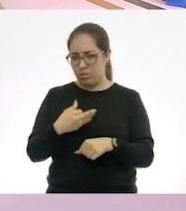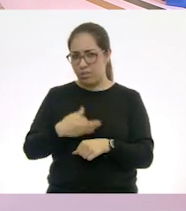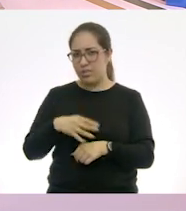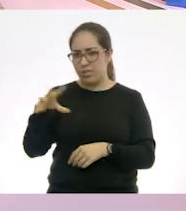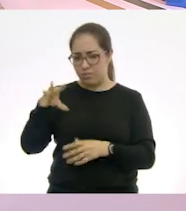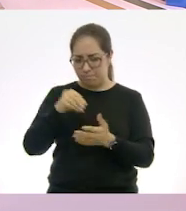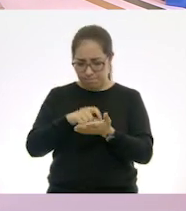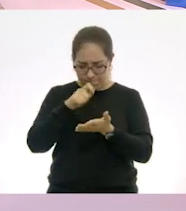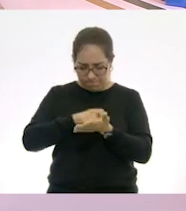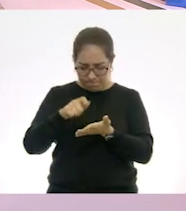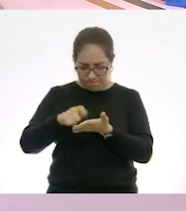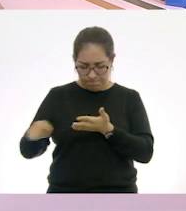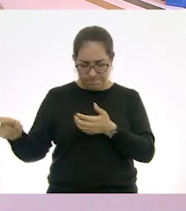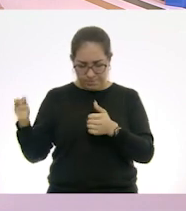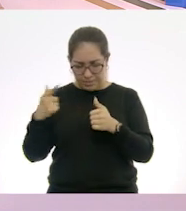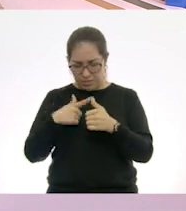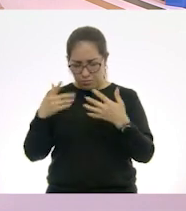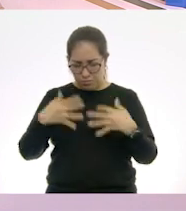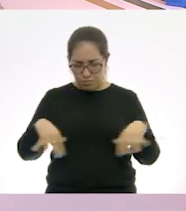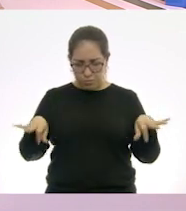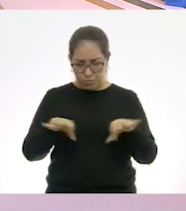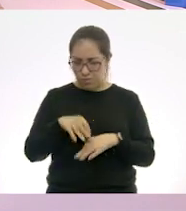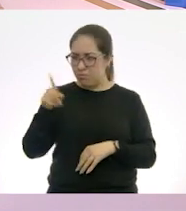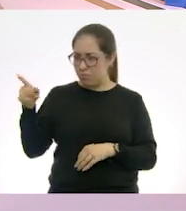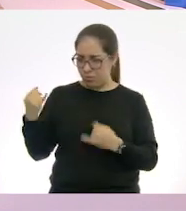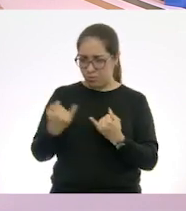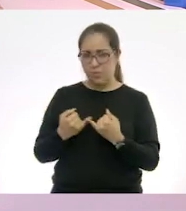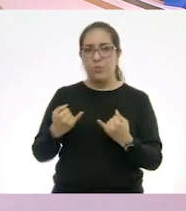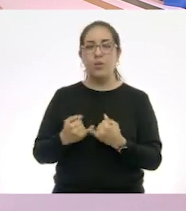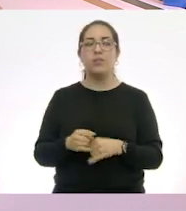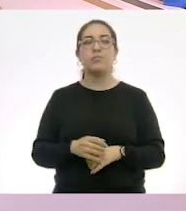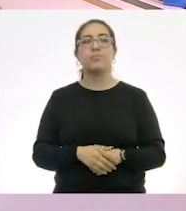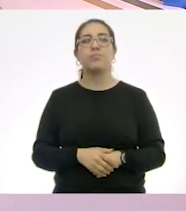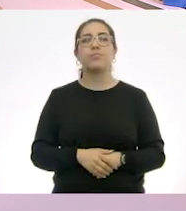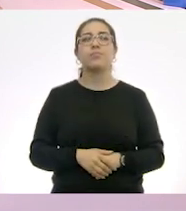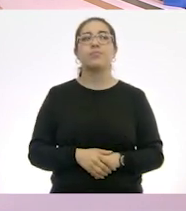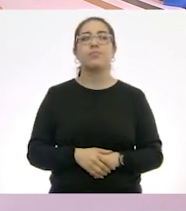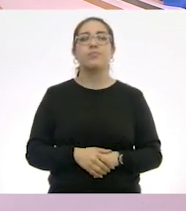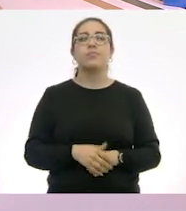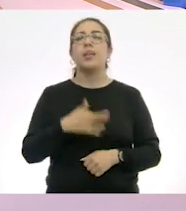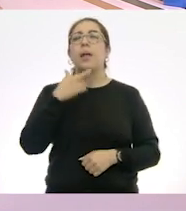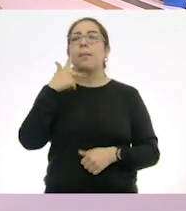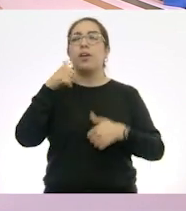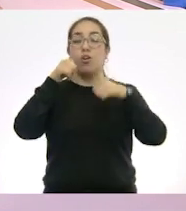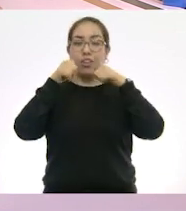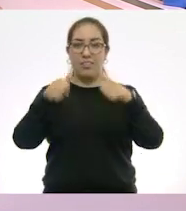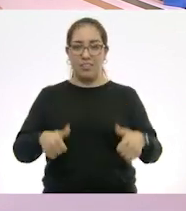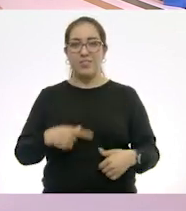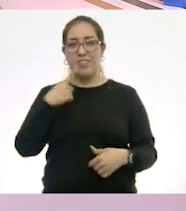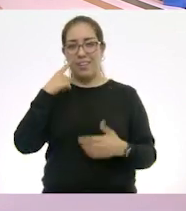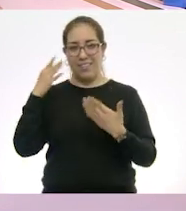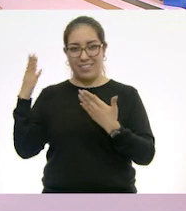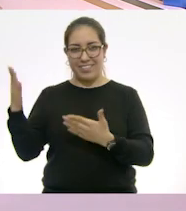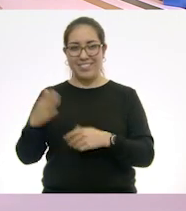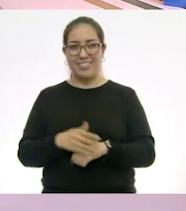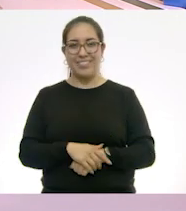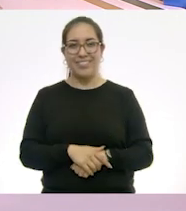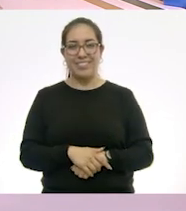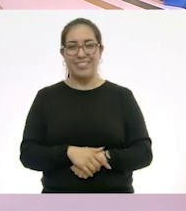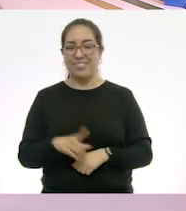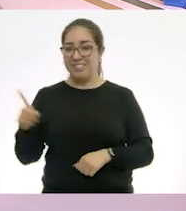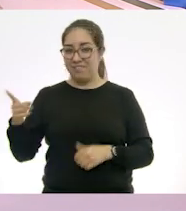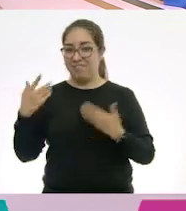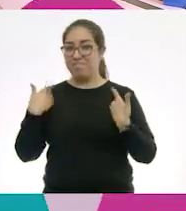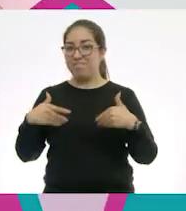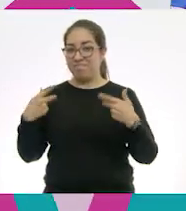también toma nota para que... Perfecto. Ya que tengo mi lápiz. Así captemos más del asunto. Va. Adelante. Nuestro